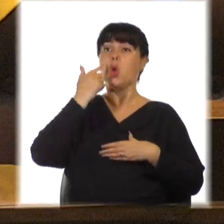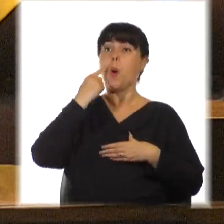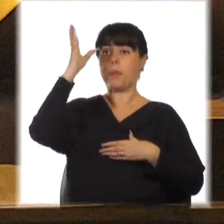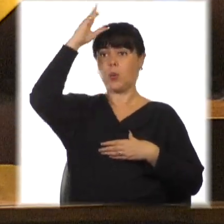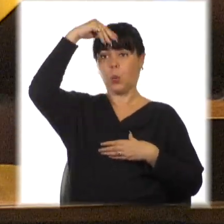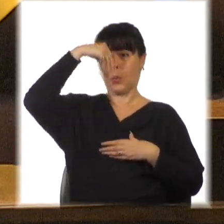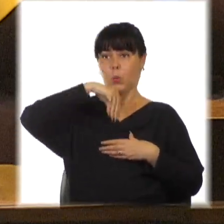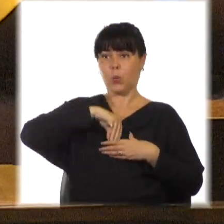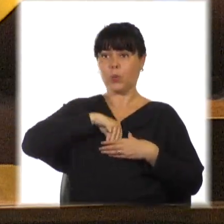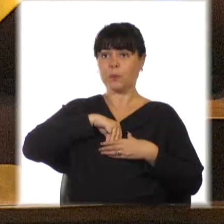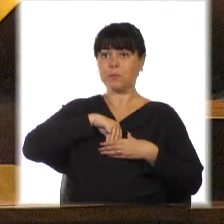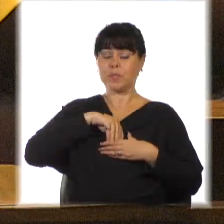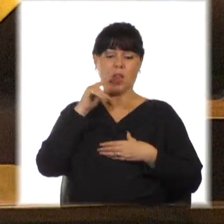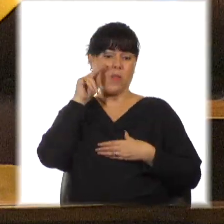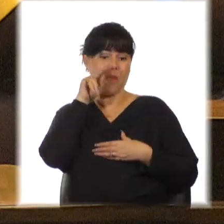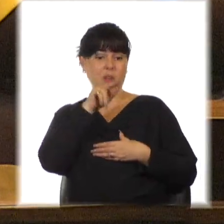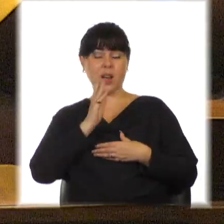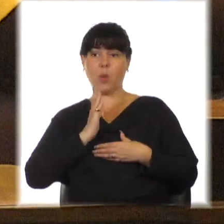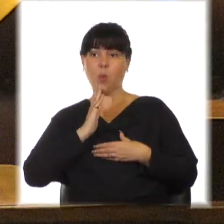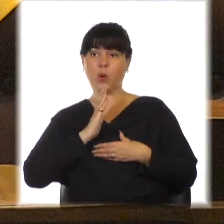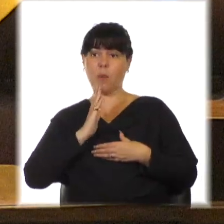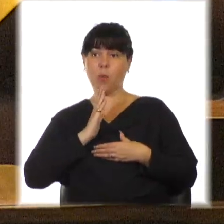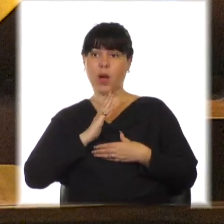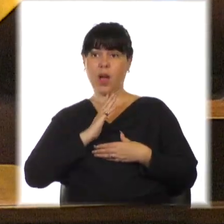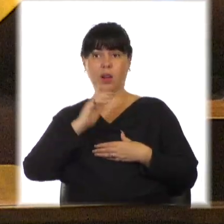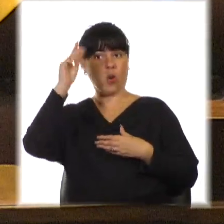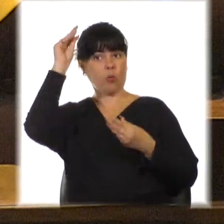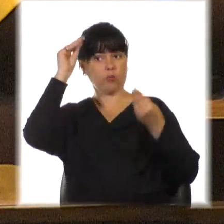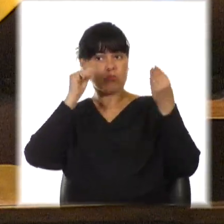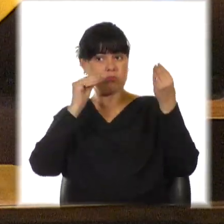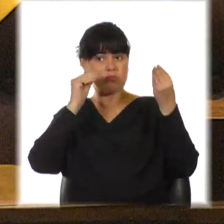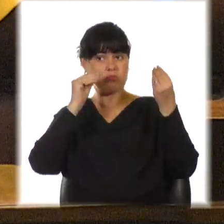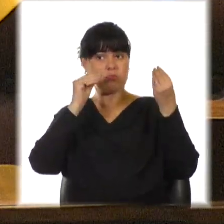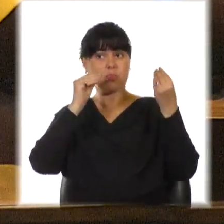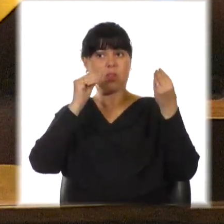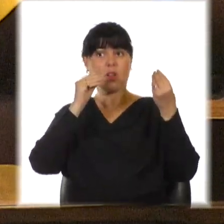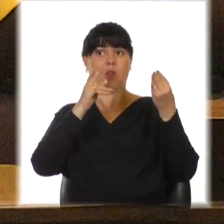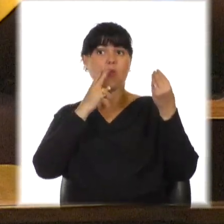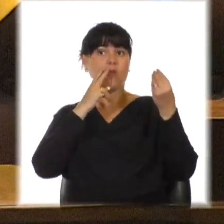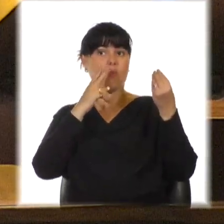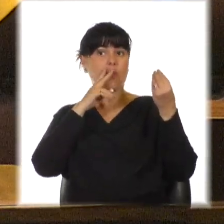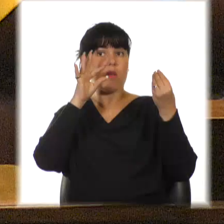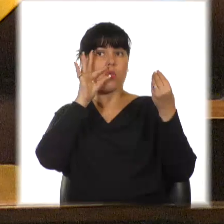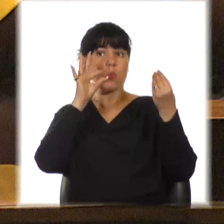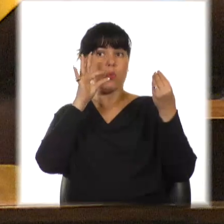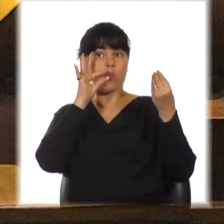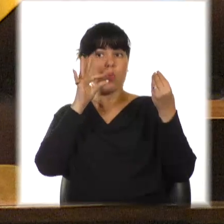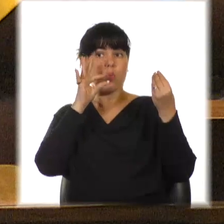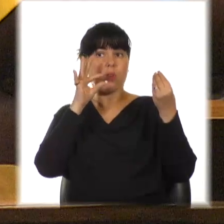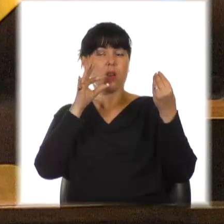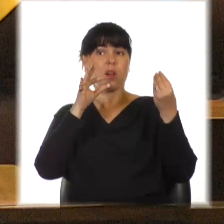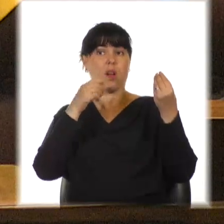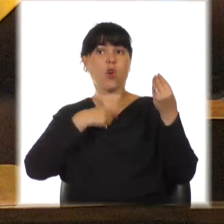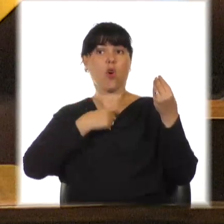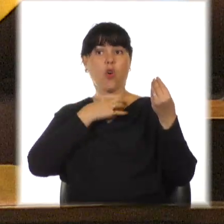Ver a una mujer con terno de caballero, sombrero gacho o boina fumando habanos y con corbata,